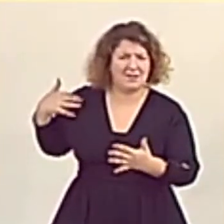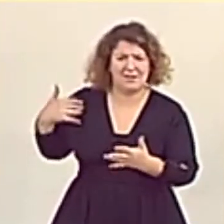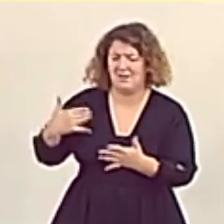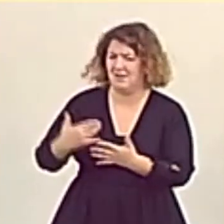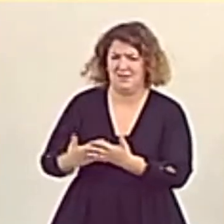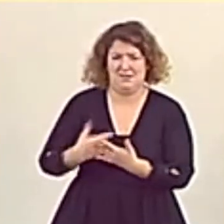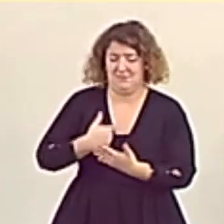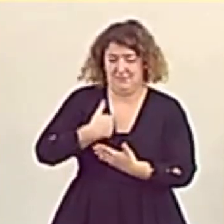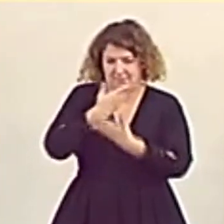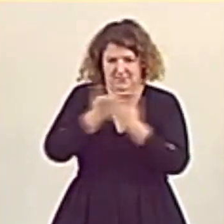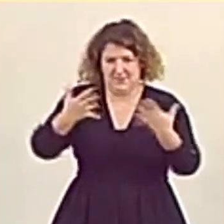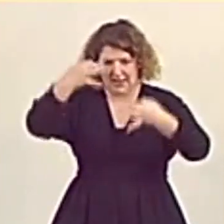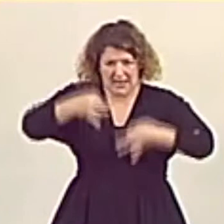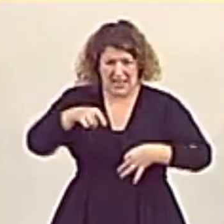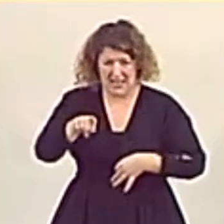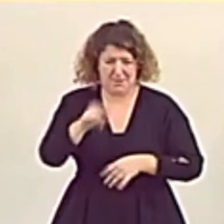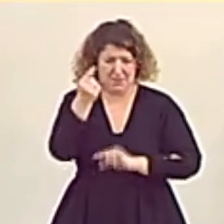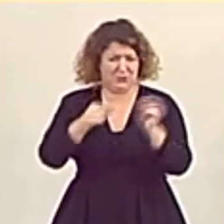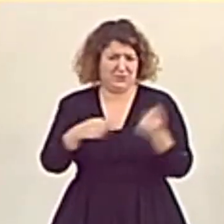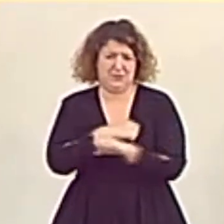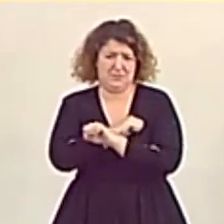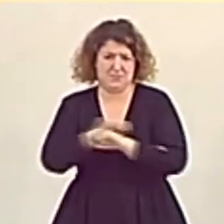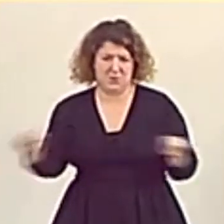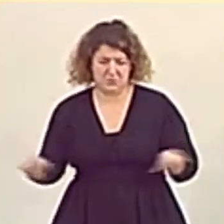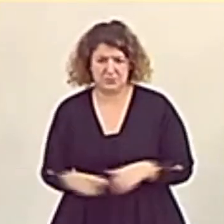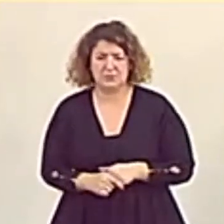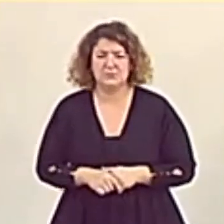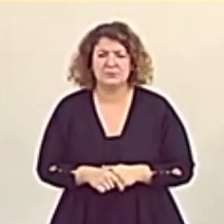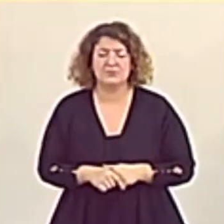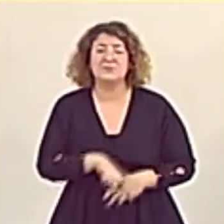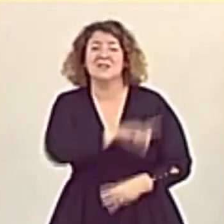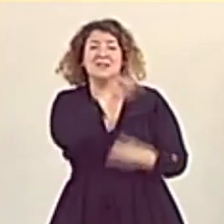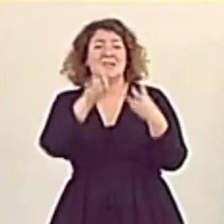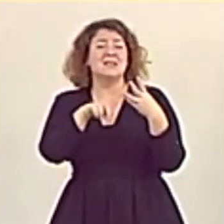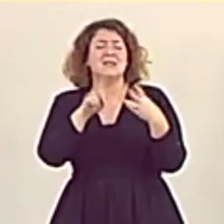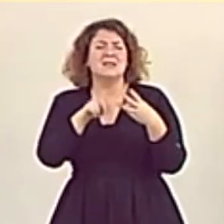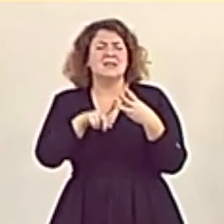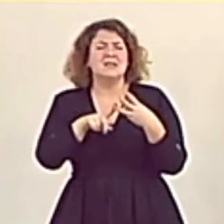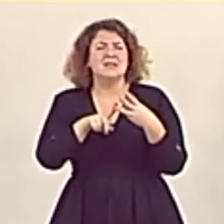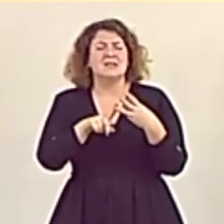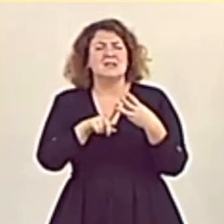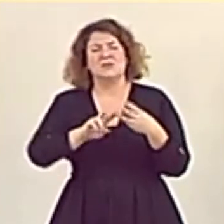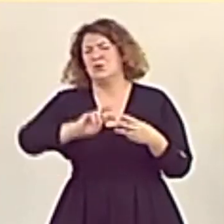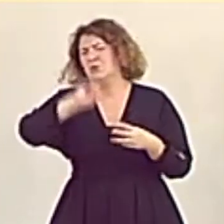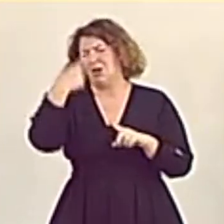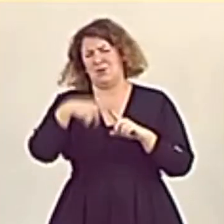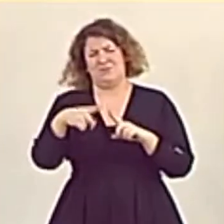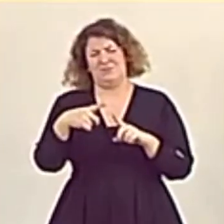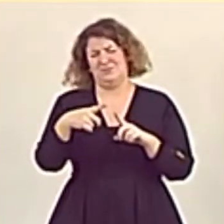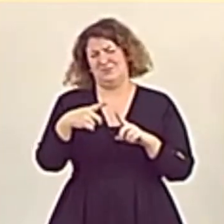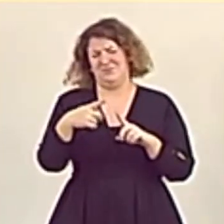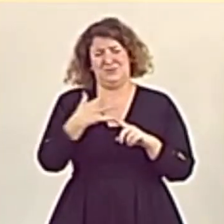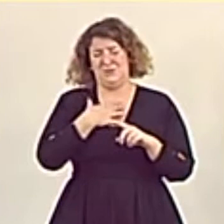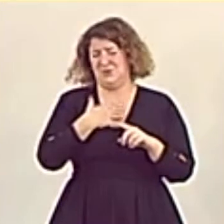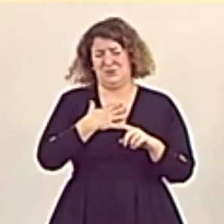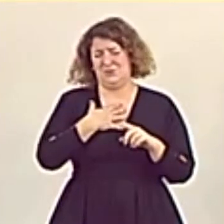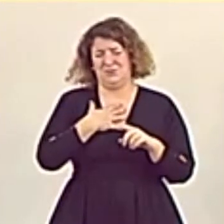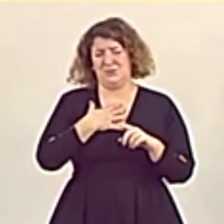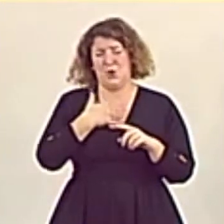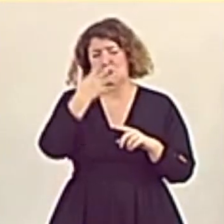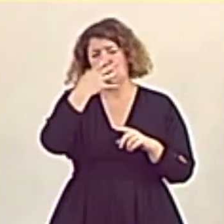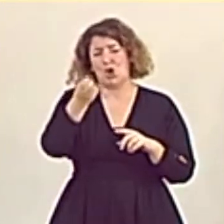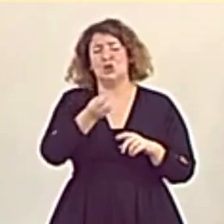en ellos. Su tercera receta en estos presupuestos es una receta inexcusable de cualquier gobierno